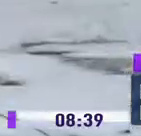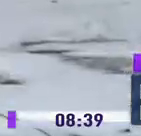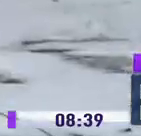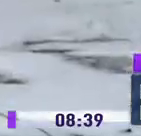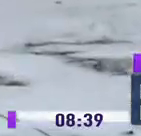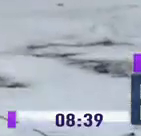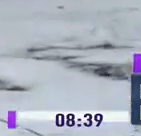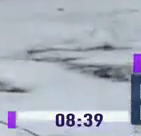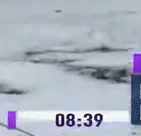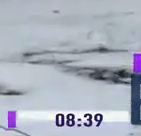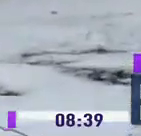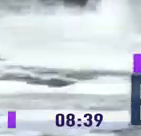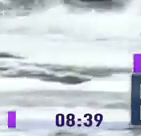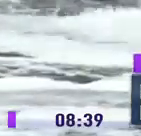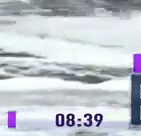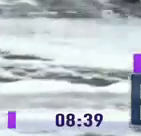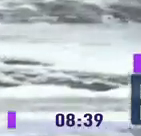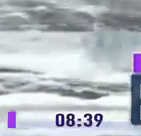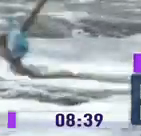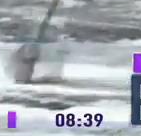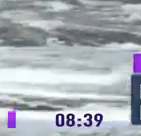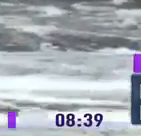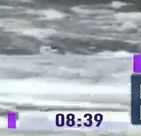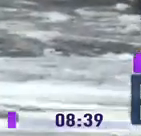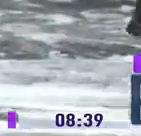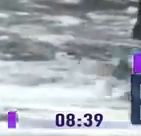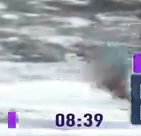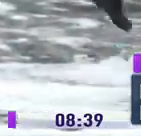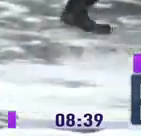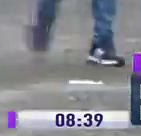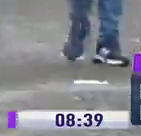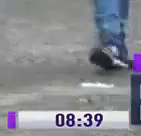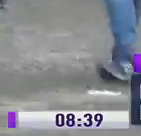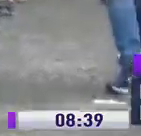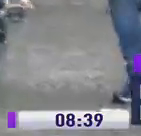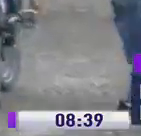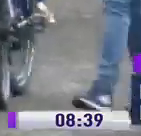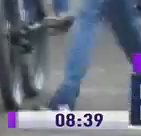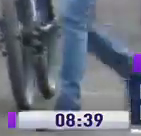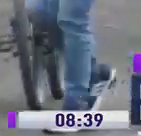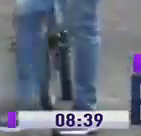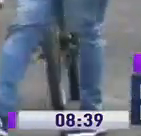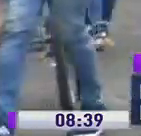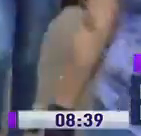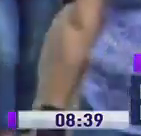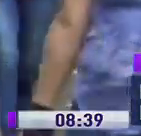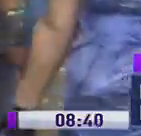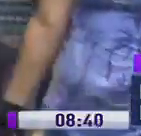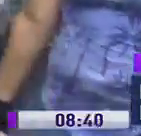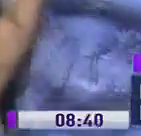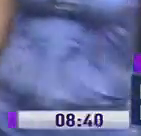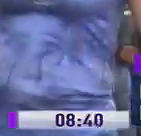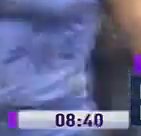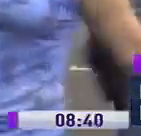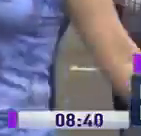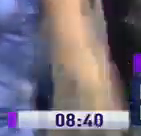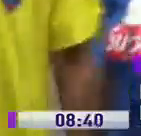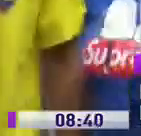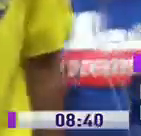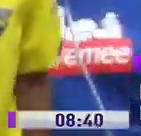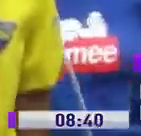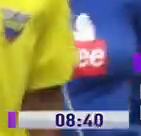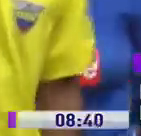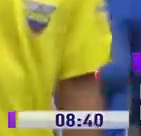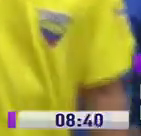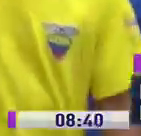las calles fue una medida de acción urgente por parte del cabildo machaleño. El lugar era un verdadero foco de contaminación debido